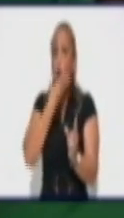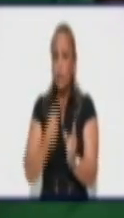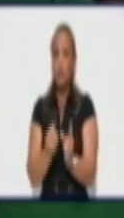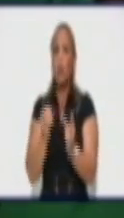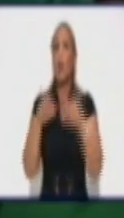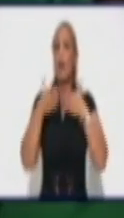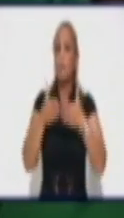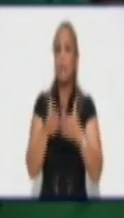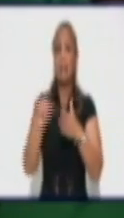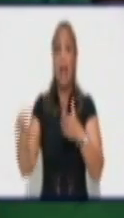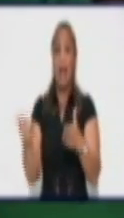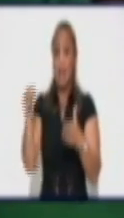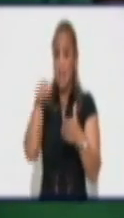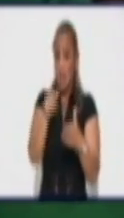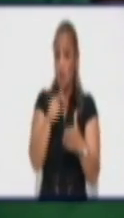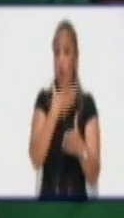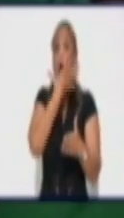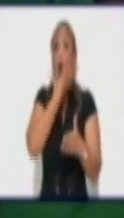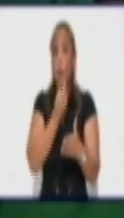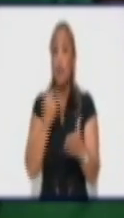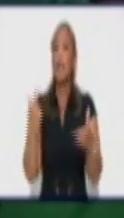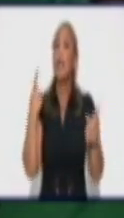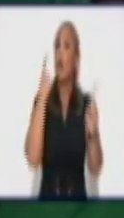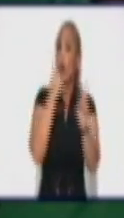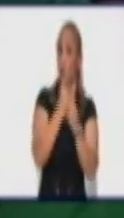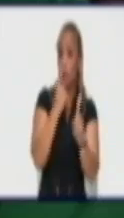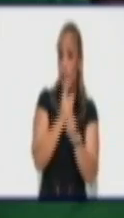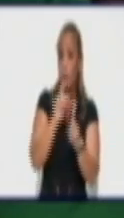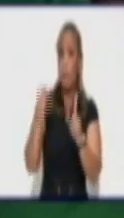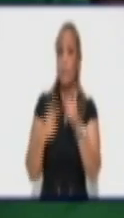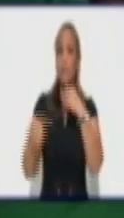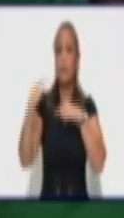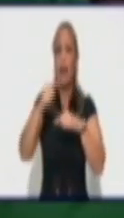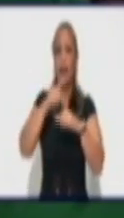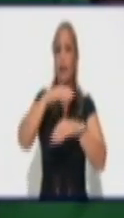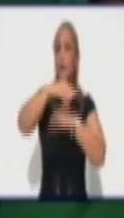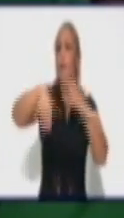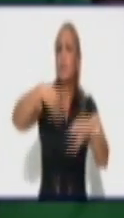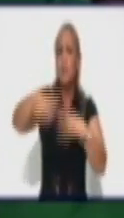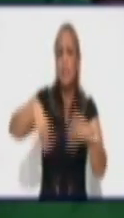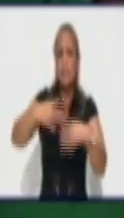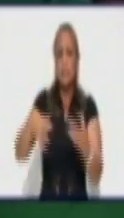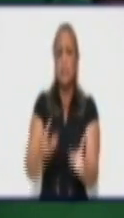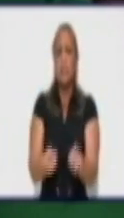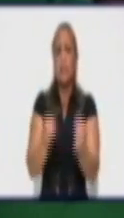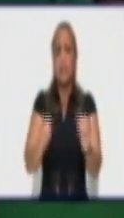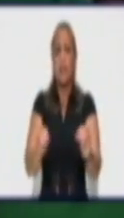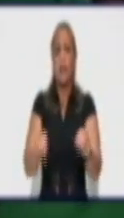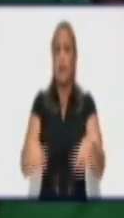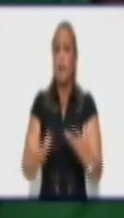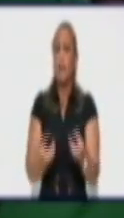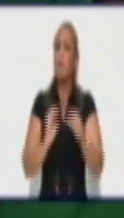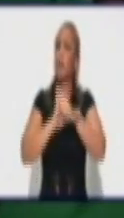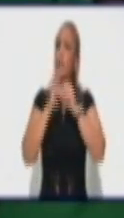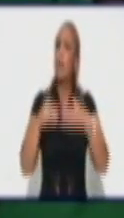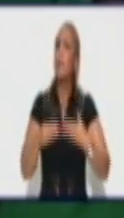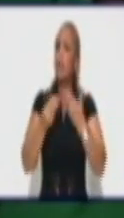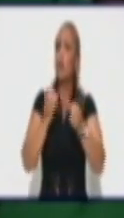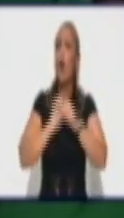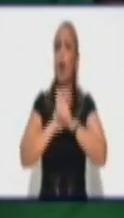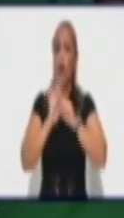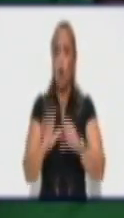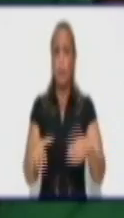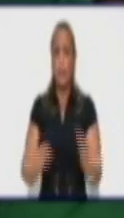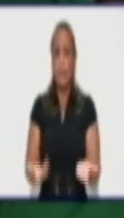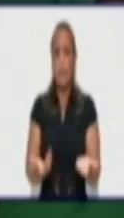encontramos en los principales escenarios de defensa de la revolución, en el enfrentamiento a la COVID, en los jóvenes también que hoy estamos, por supuesto,